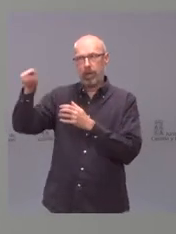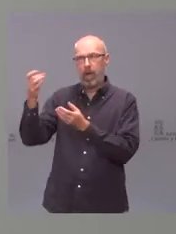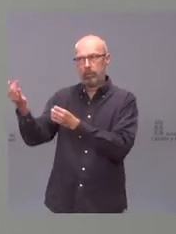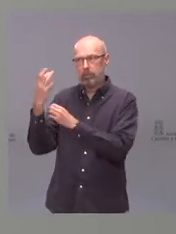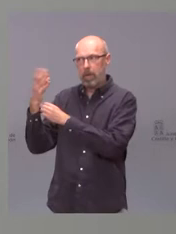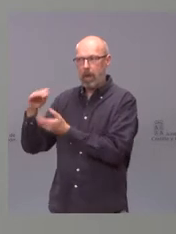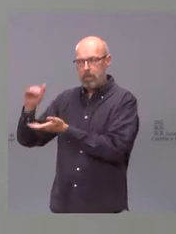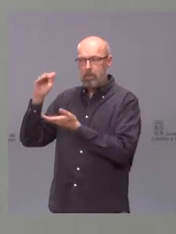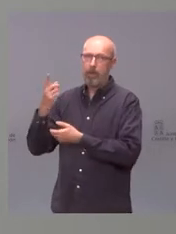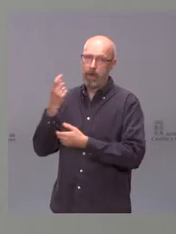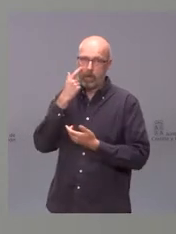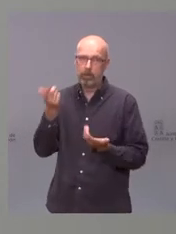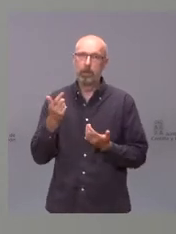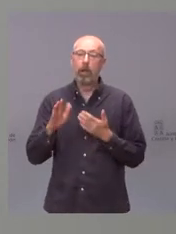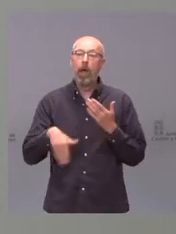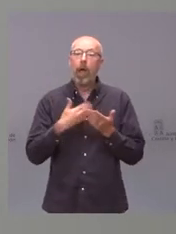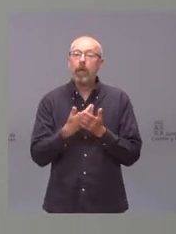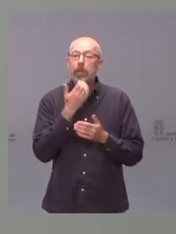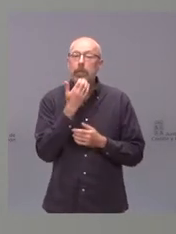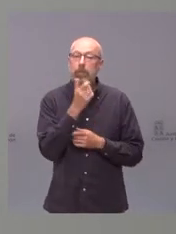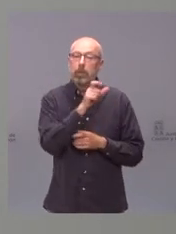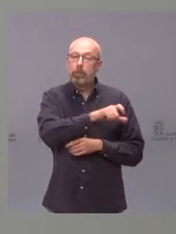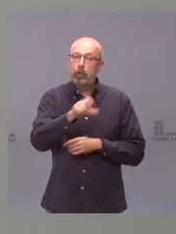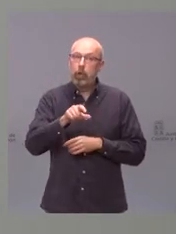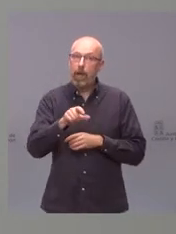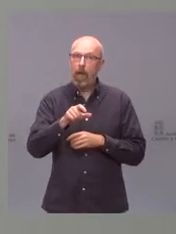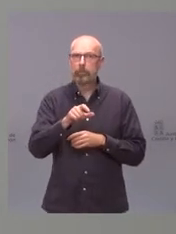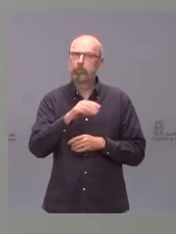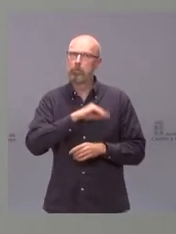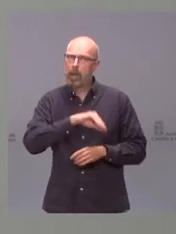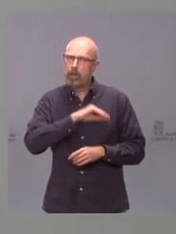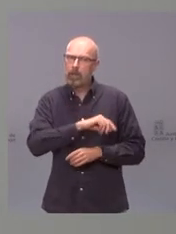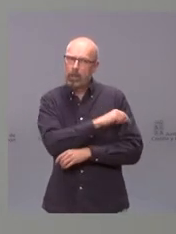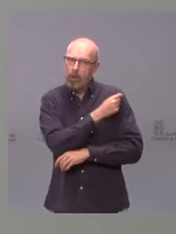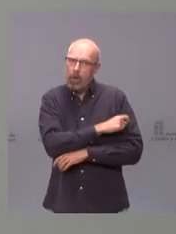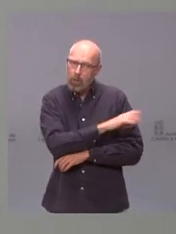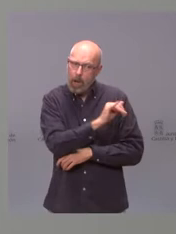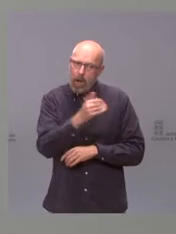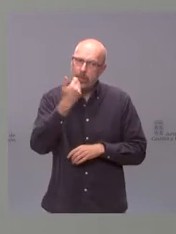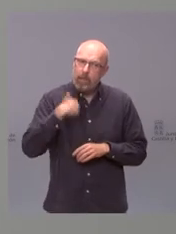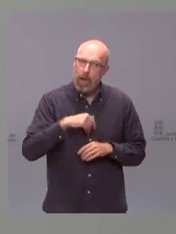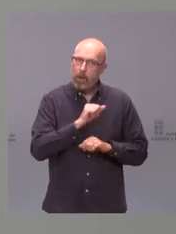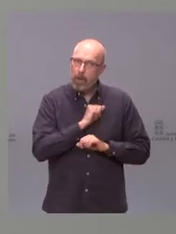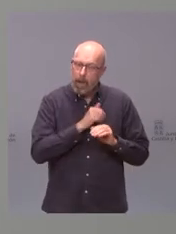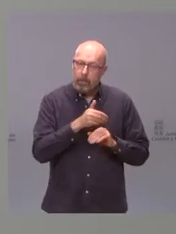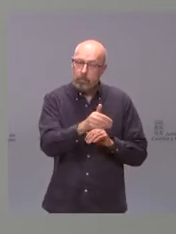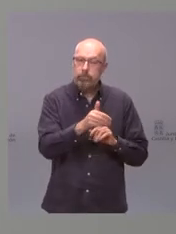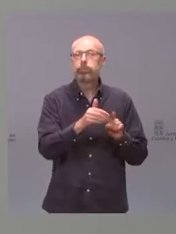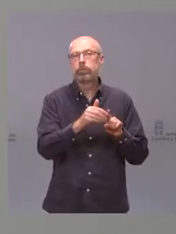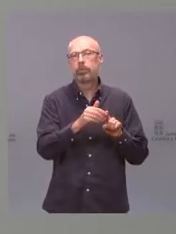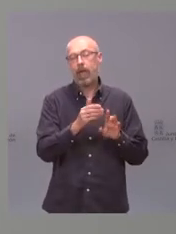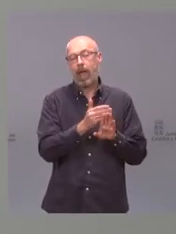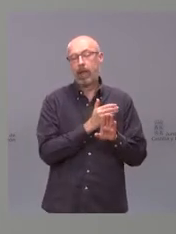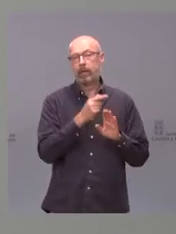Hasta que exista una cantidad de población elevada inmunizada tenemos que seguir aplicando las medidas de prevención.